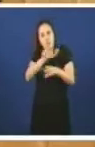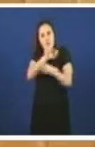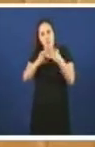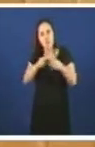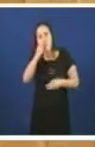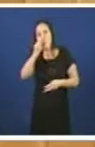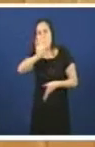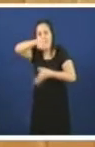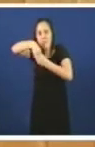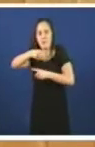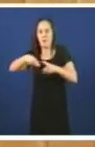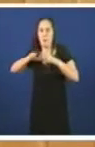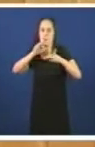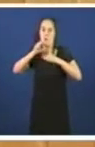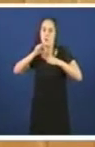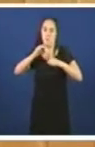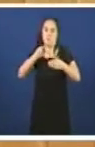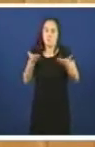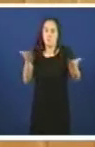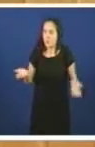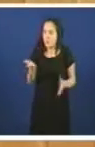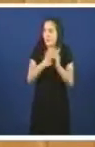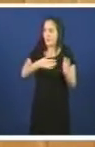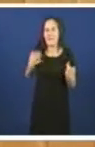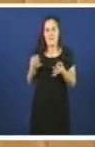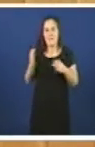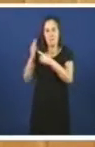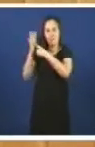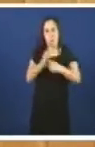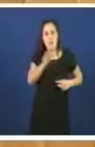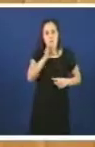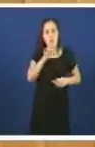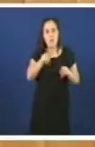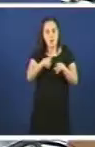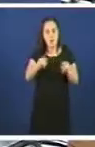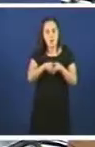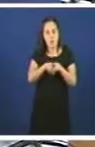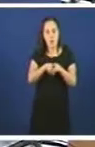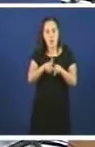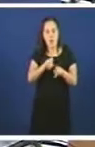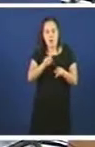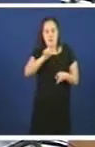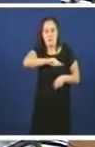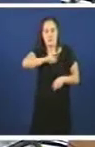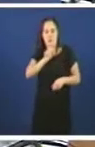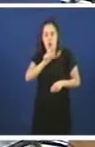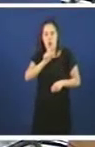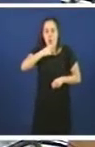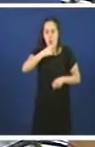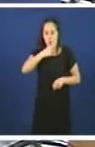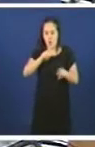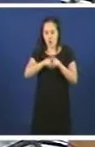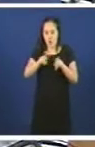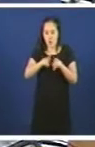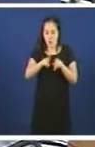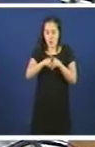comunicación. Que non vale. E que queren vostés reproducir os piores esquemas de auto-odio que lle foron inculcando históricamente a esta sociedade.